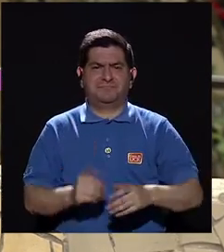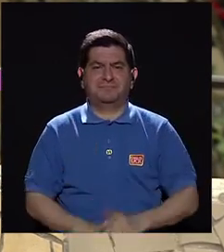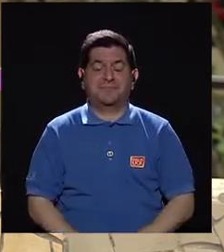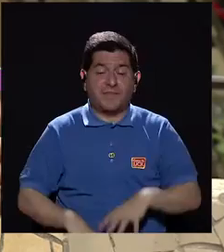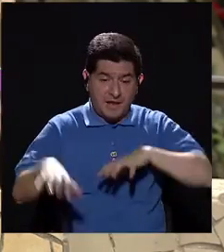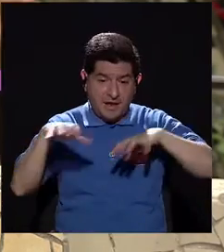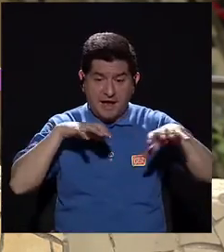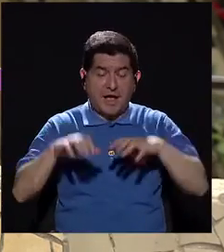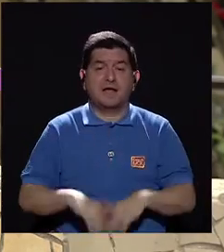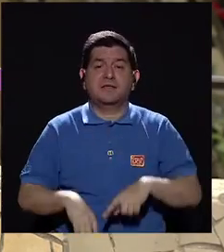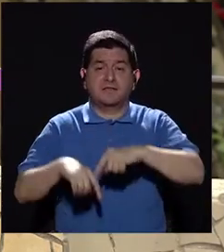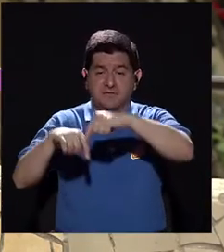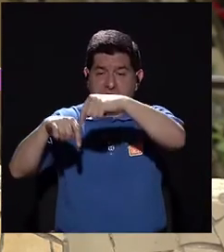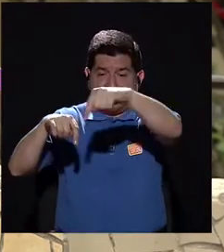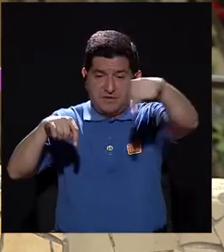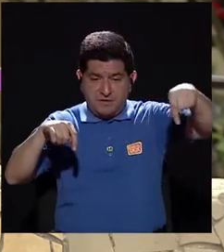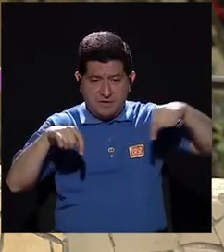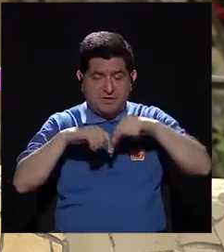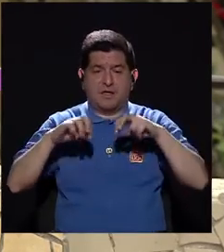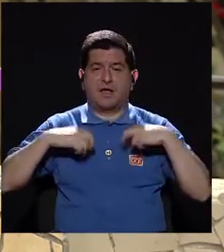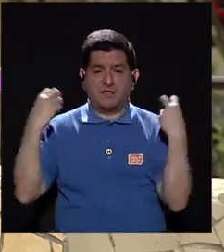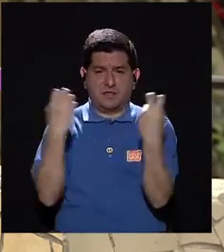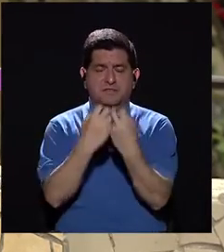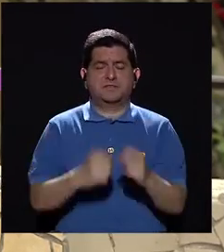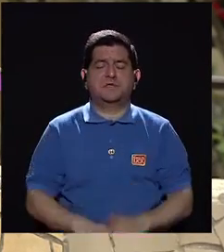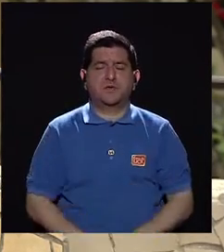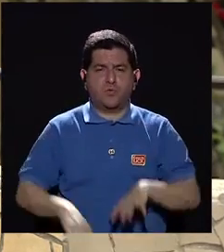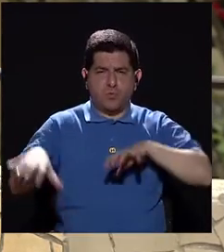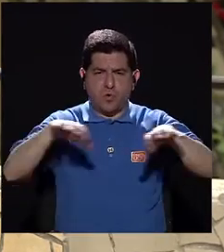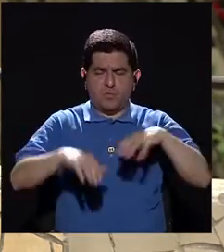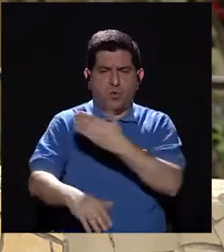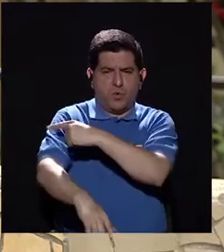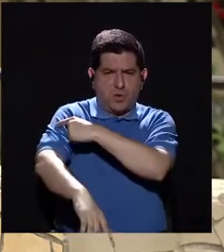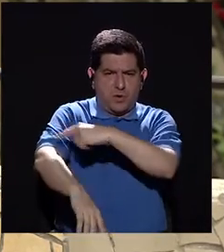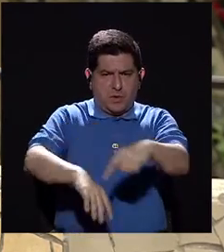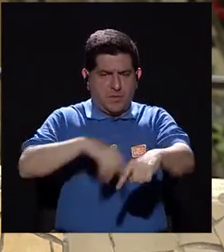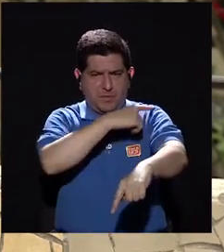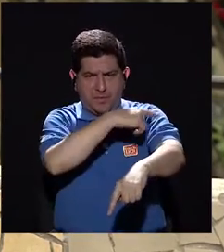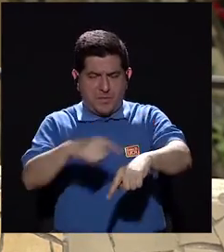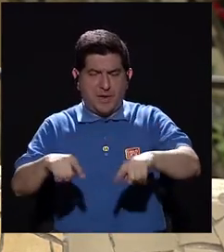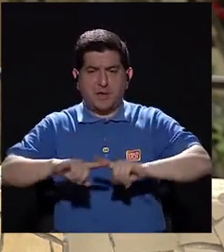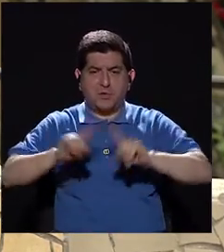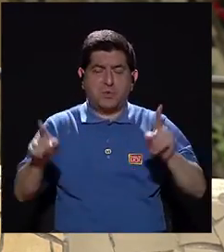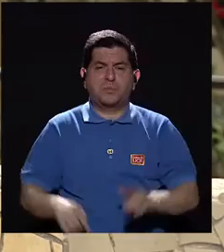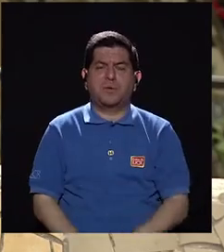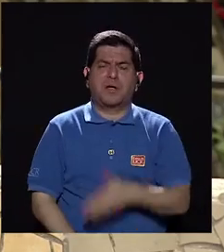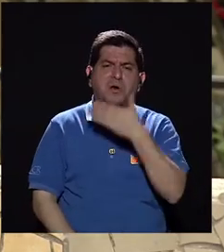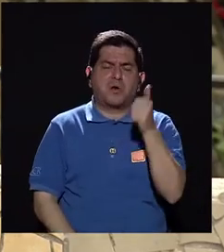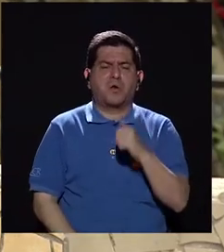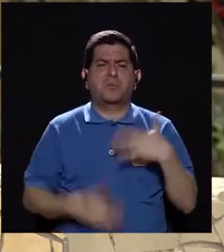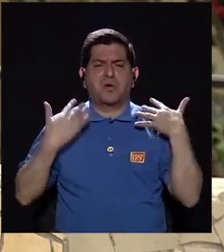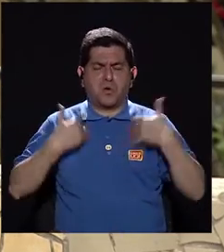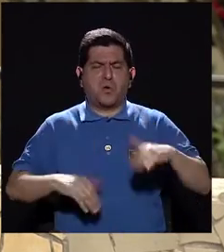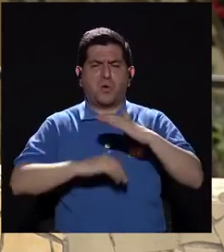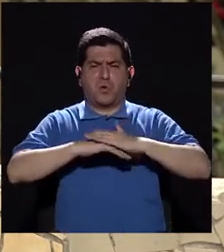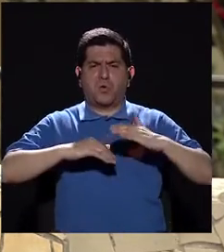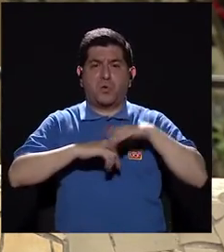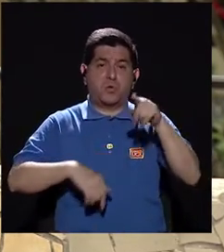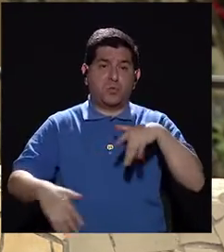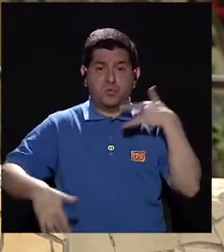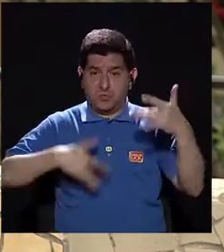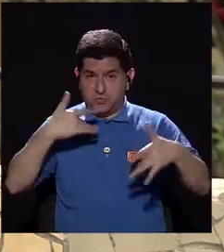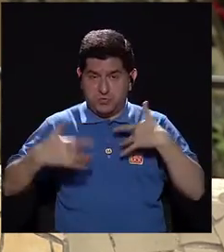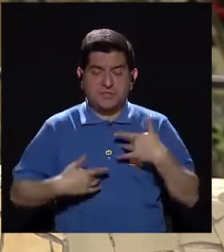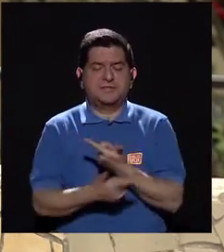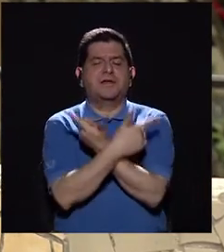llamémoslo así. Son actividades en círculo, donde estamos los brazos, donde hacemos actividades, pero lo adecuado es una ropa cómoda porque usted se va a